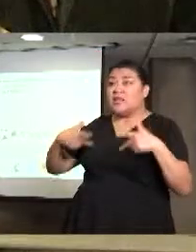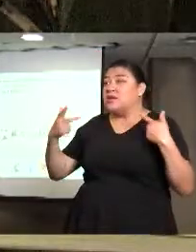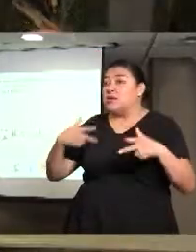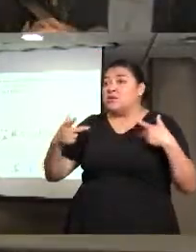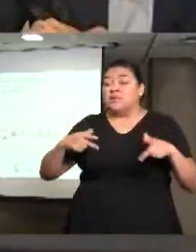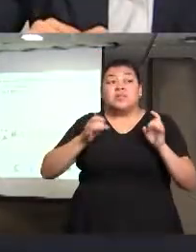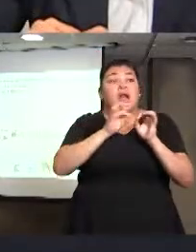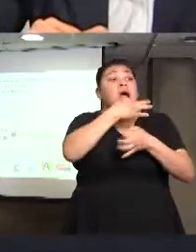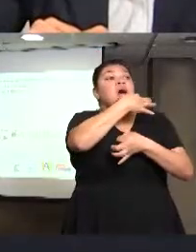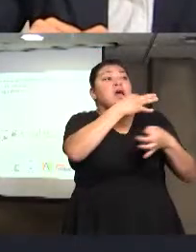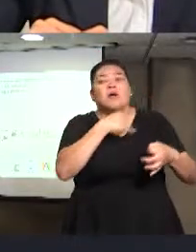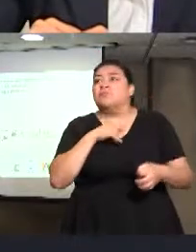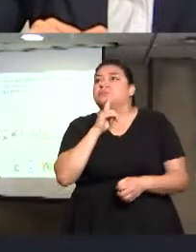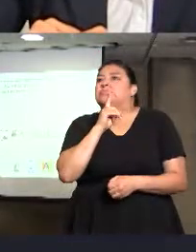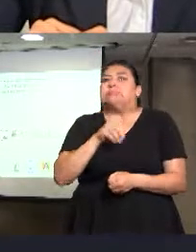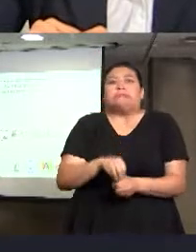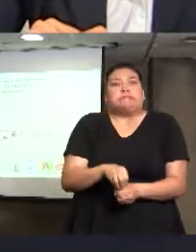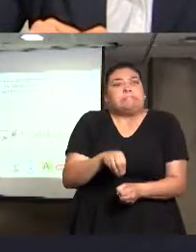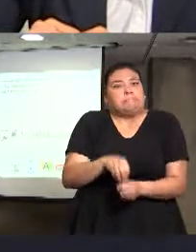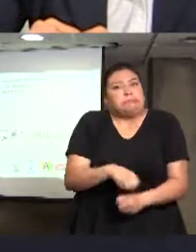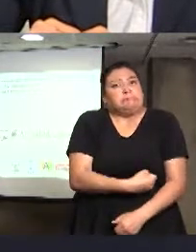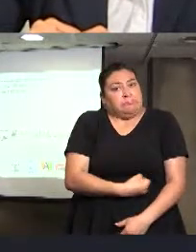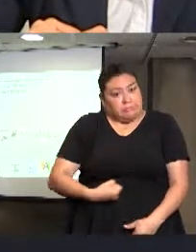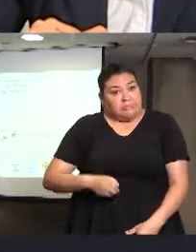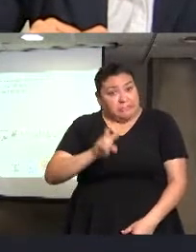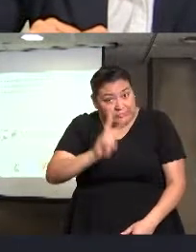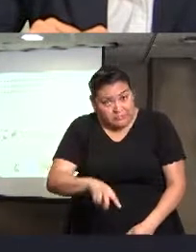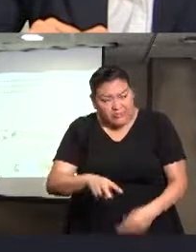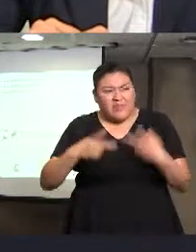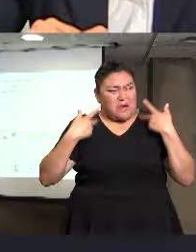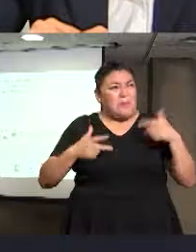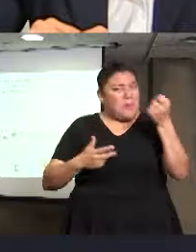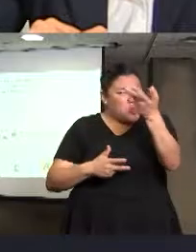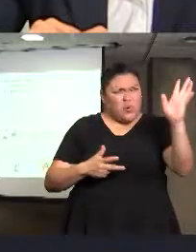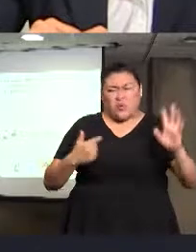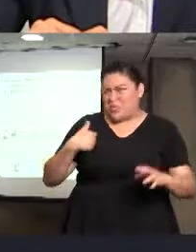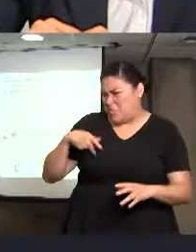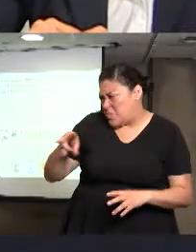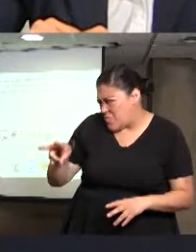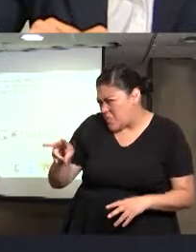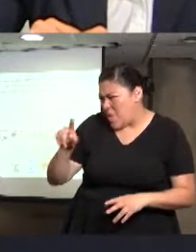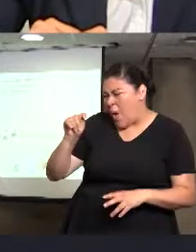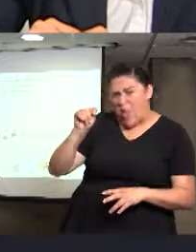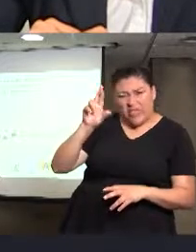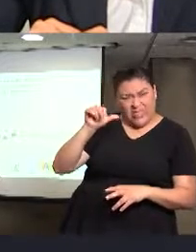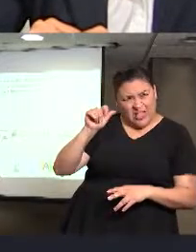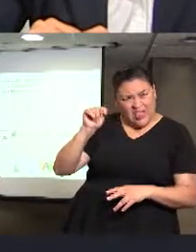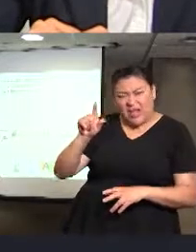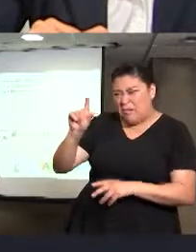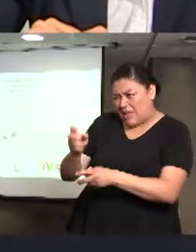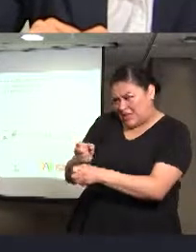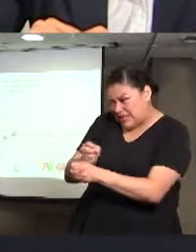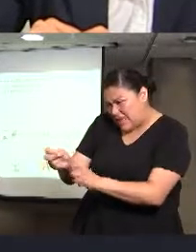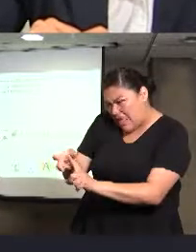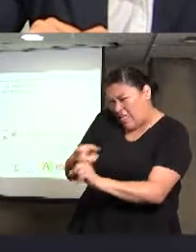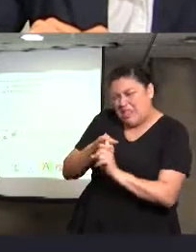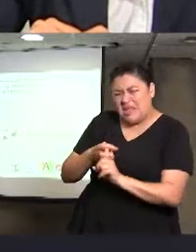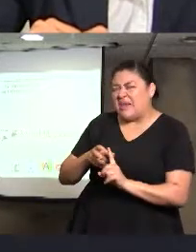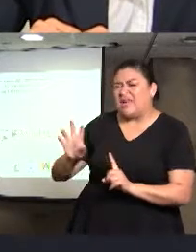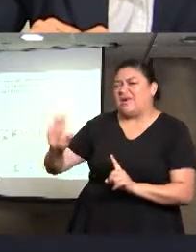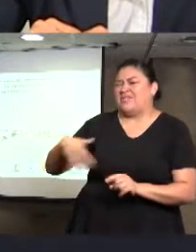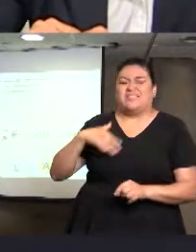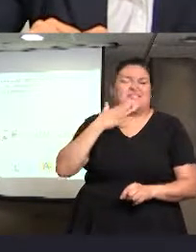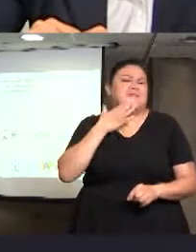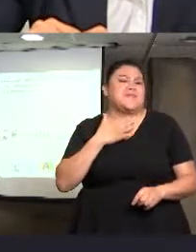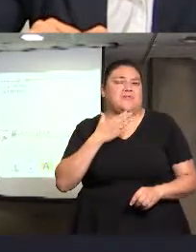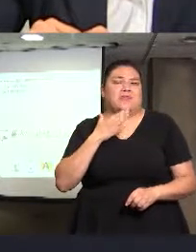animaba ni siquiera a pensar que alguna situación fuera trata, el problema en esto es que la explotación en este país está totalmente normalizada, es